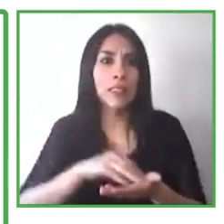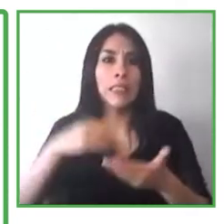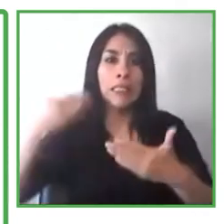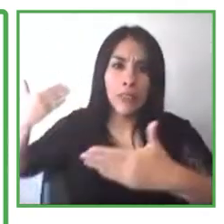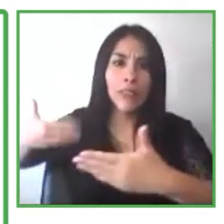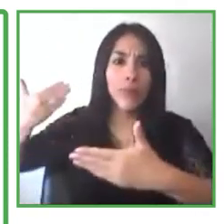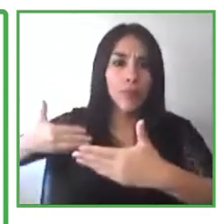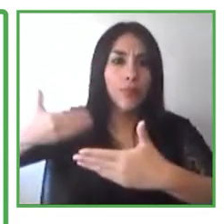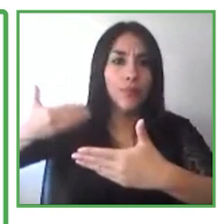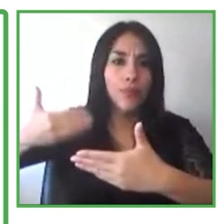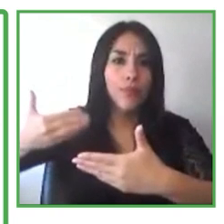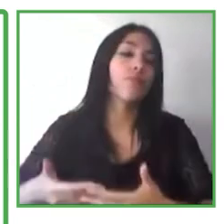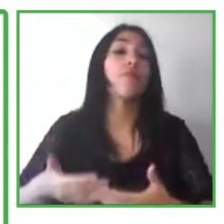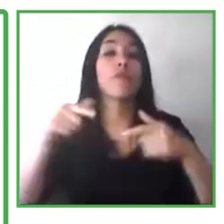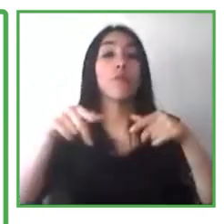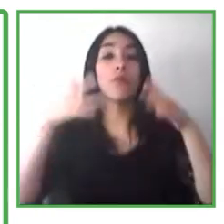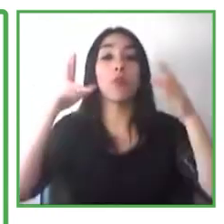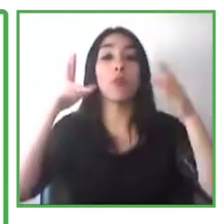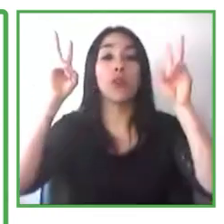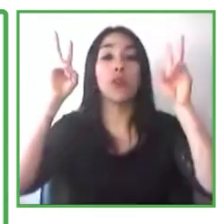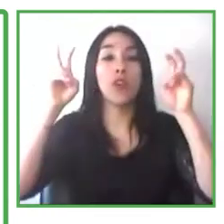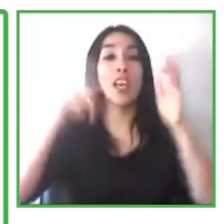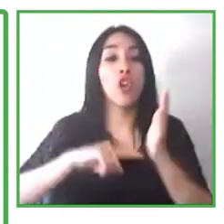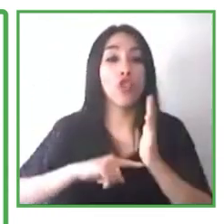los empleos. Entonces vamos a continuar con ellos.